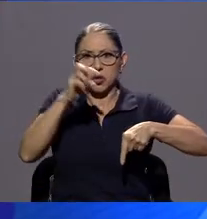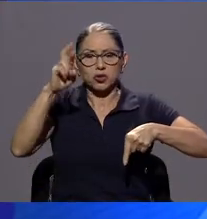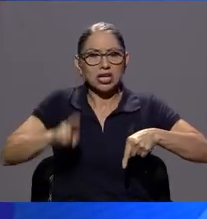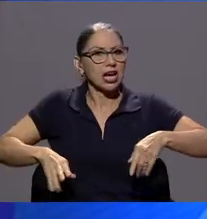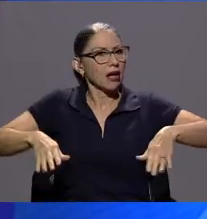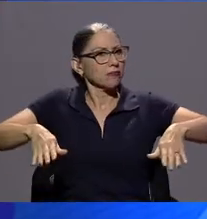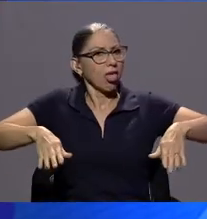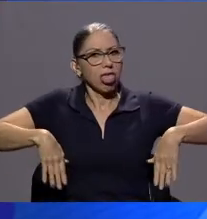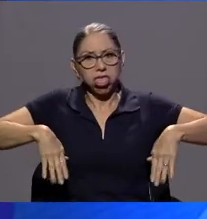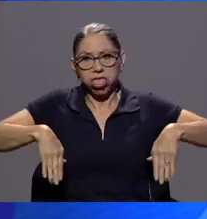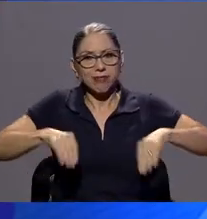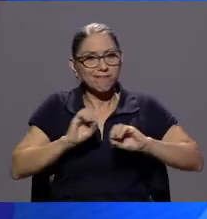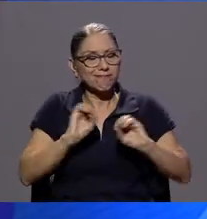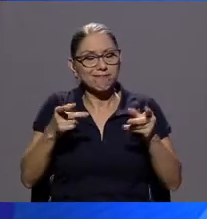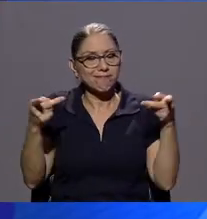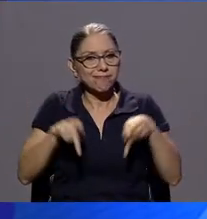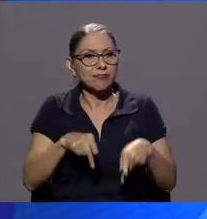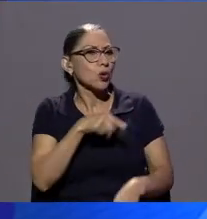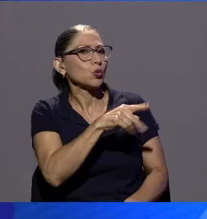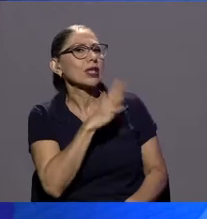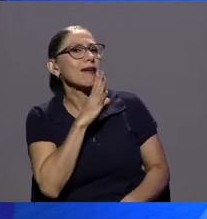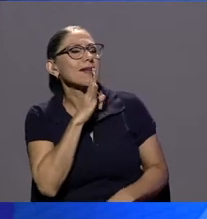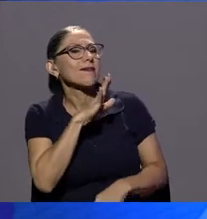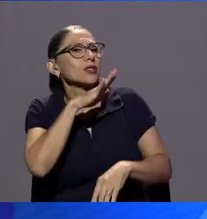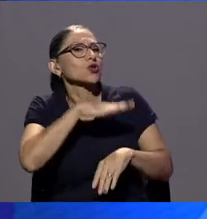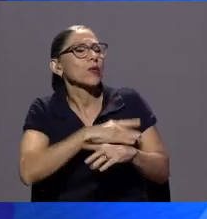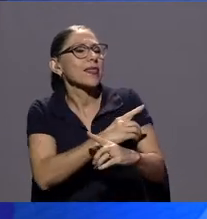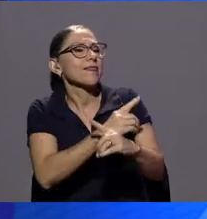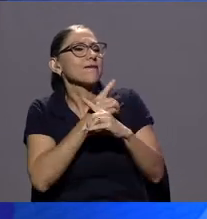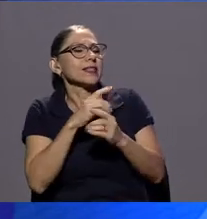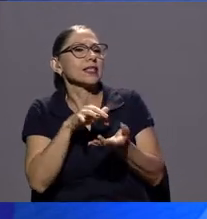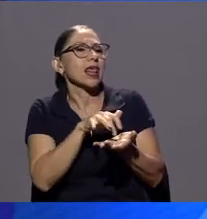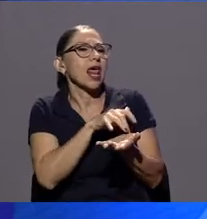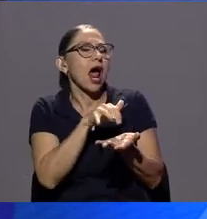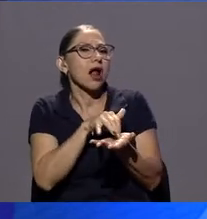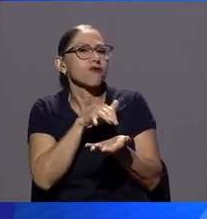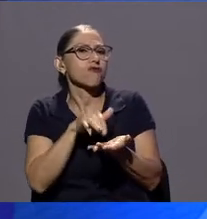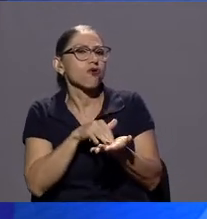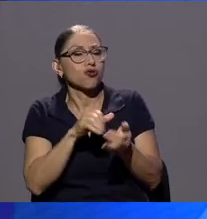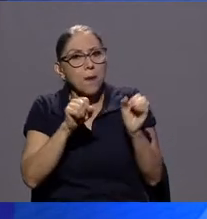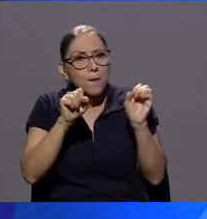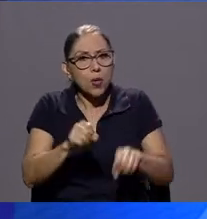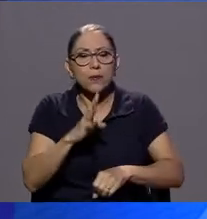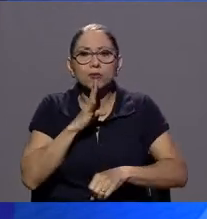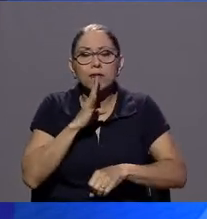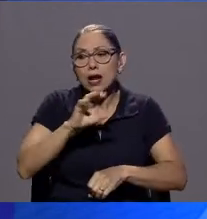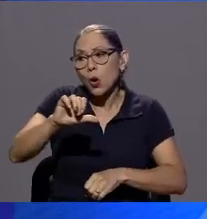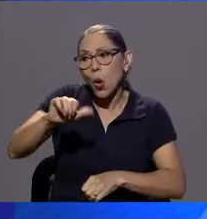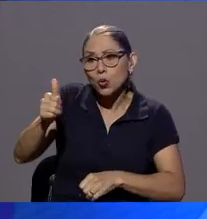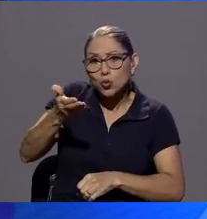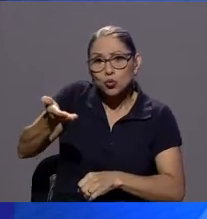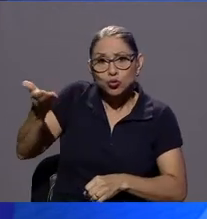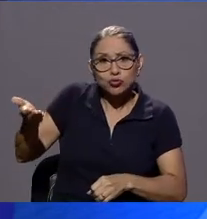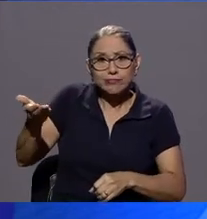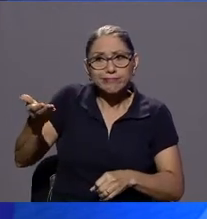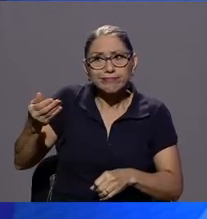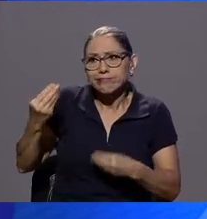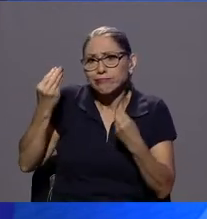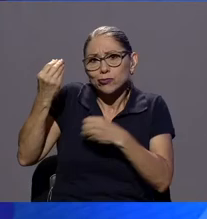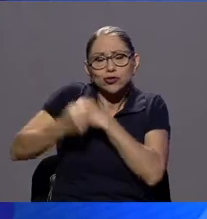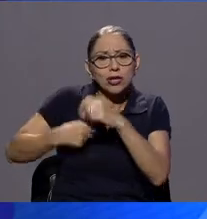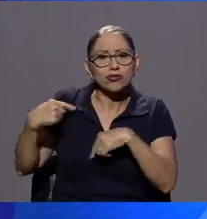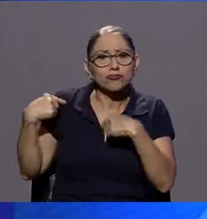hablado del caso del arroz y podríamos hablar de otros casos similares en donde por décadas no se logra bueno, está